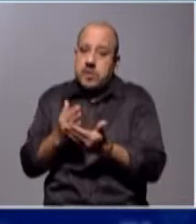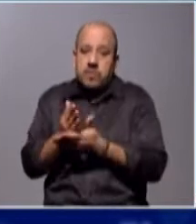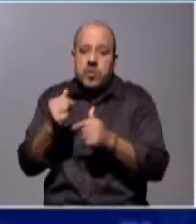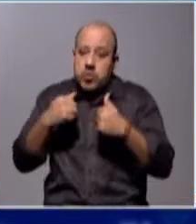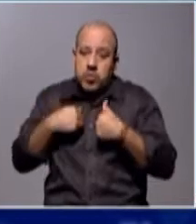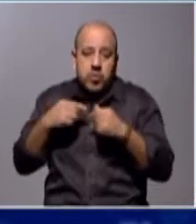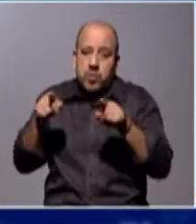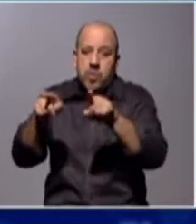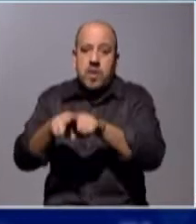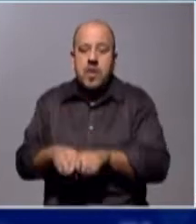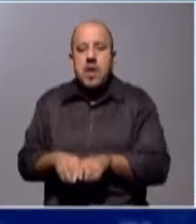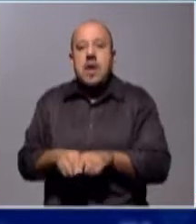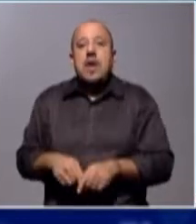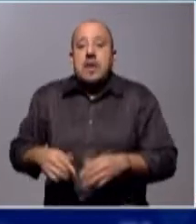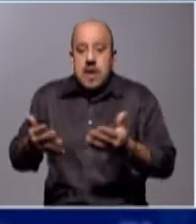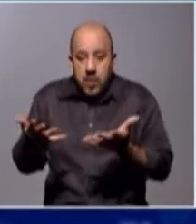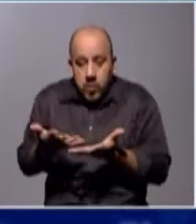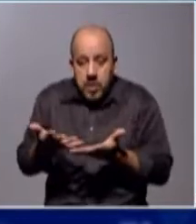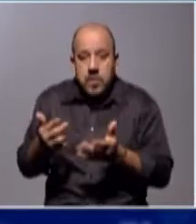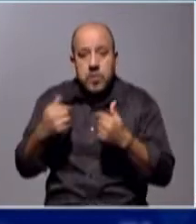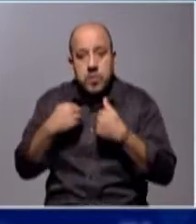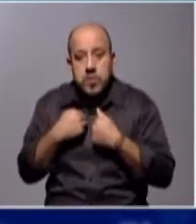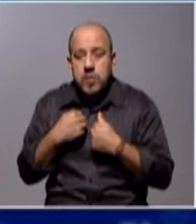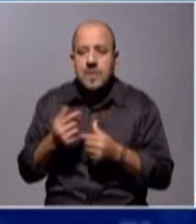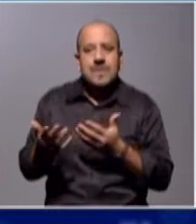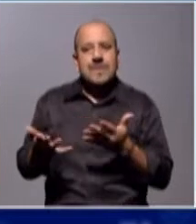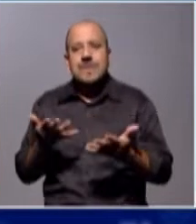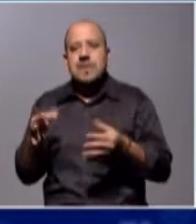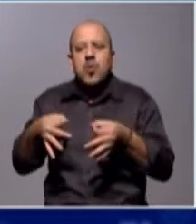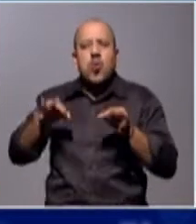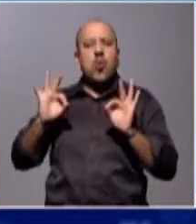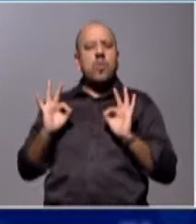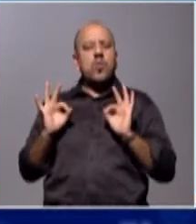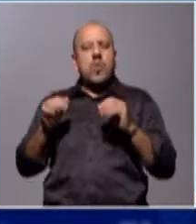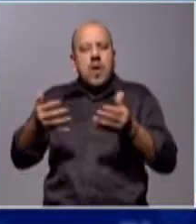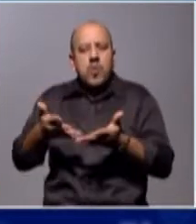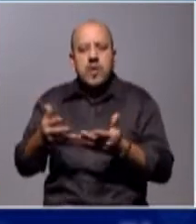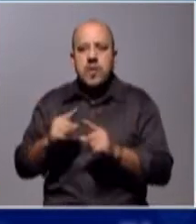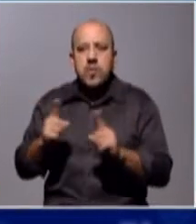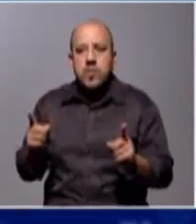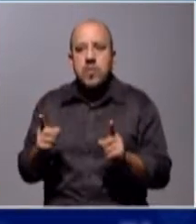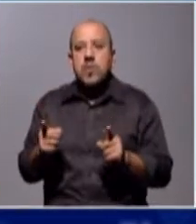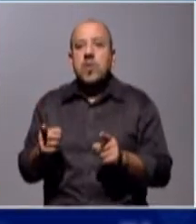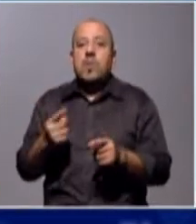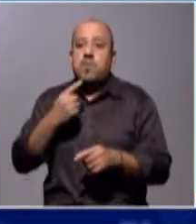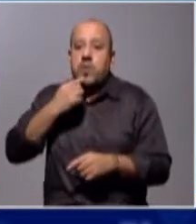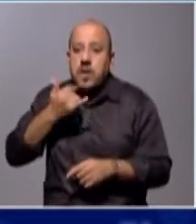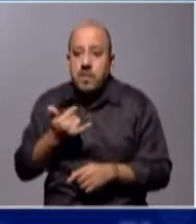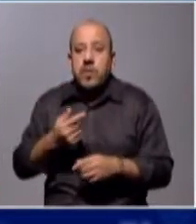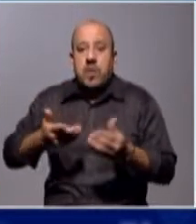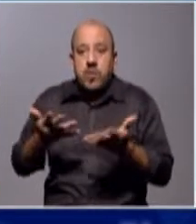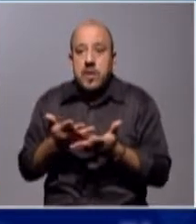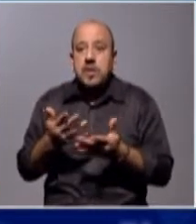y que nos pone en un lugar no muy cómodo para enfrentar, por ejemplo, la